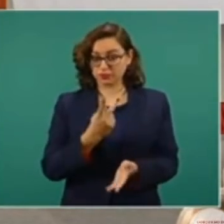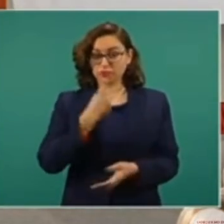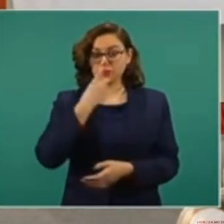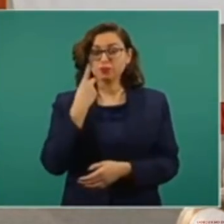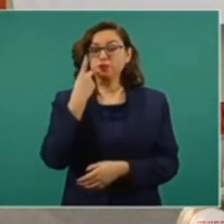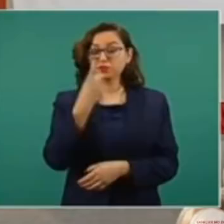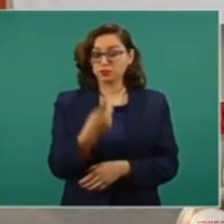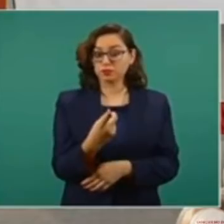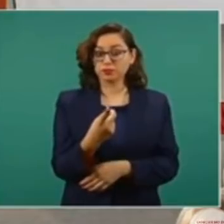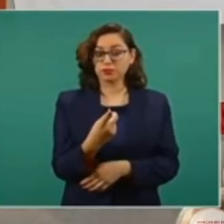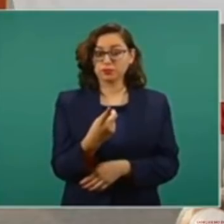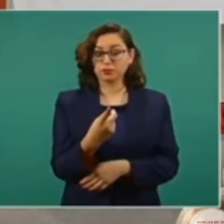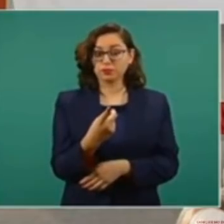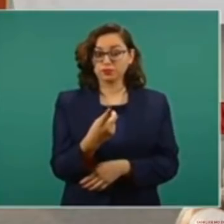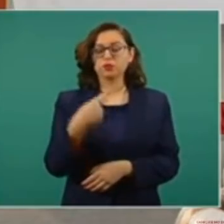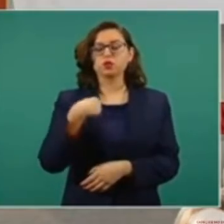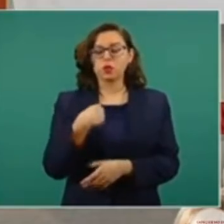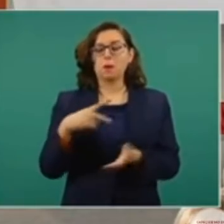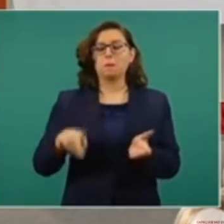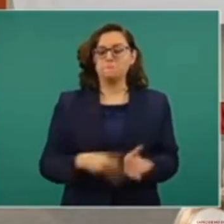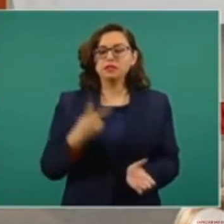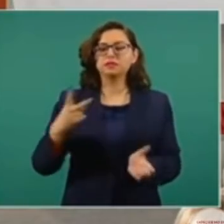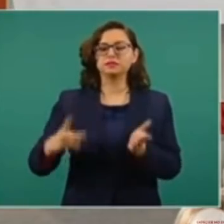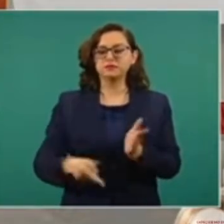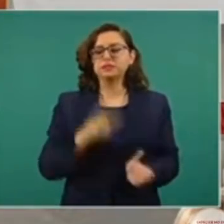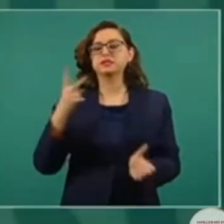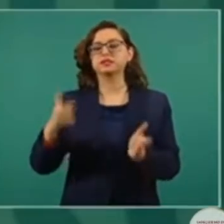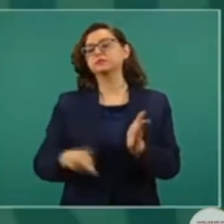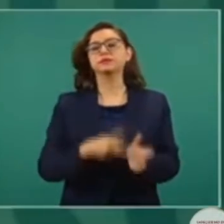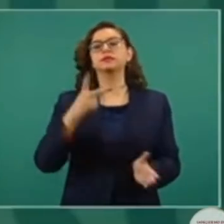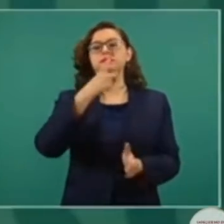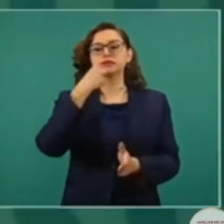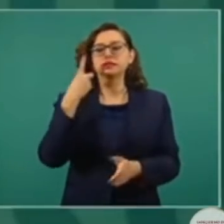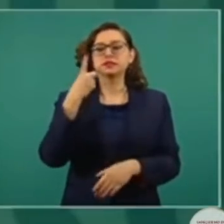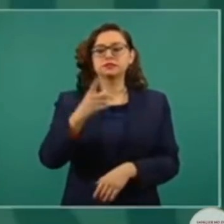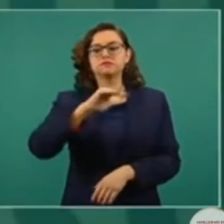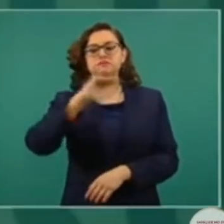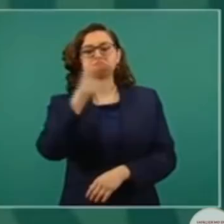mencionando y no lo voy a dejar de decir hasta que yo tenga una respuesta